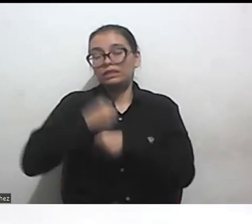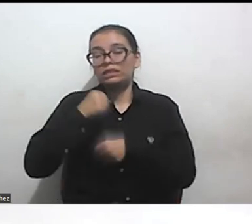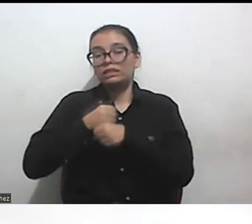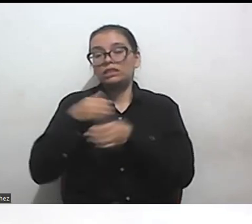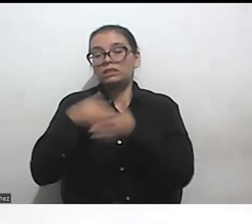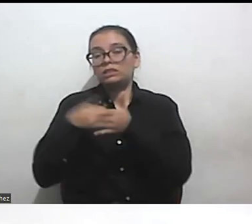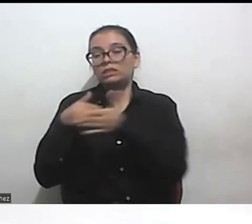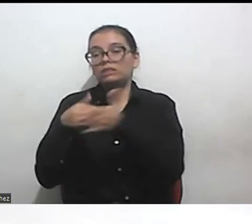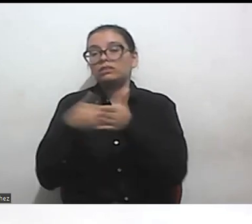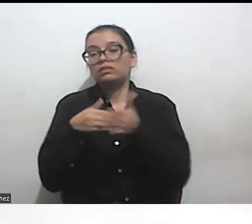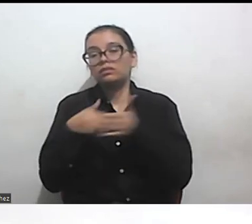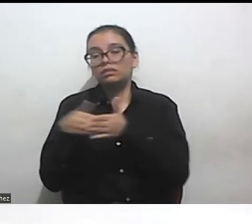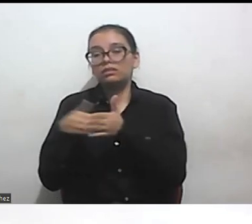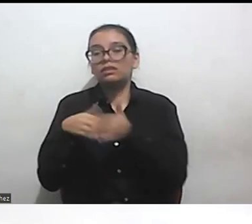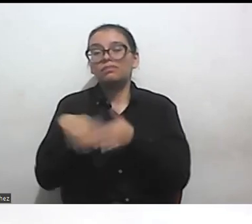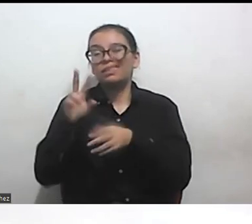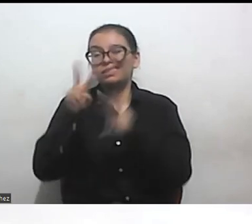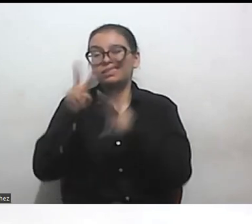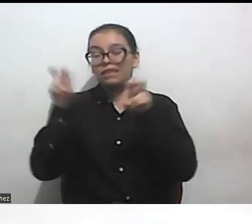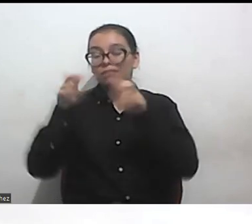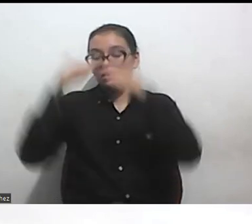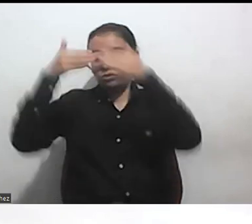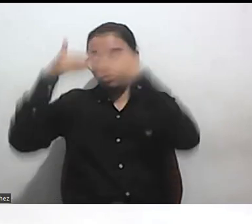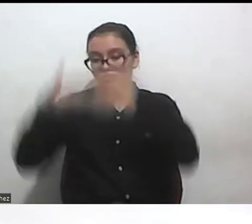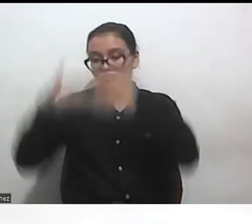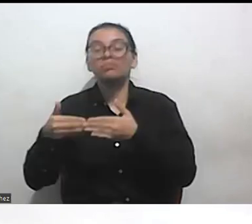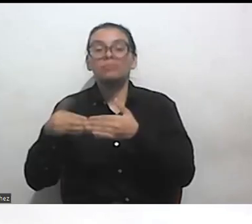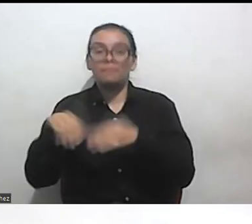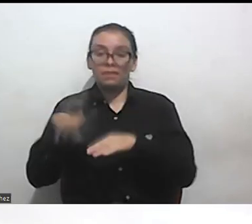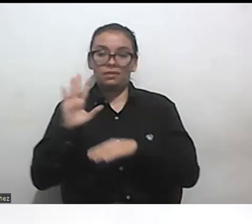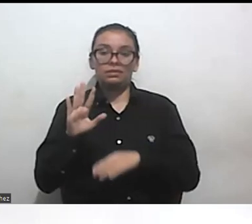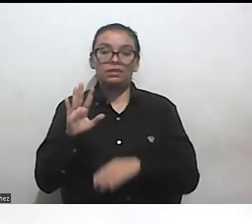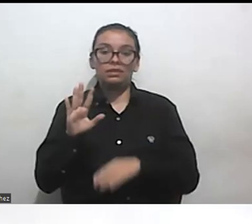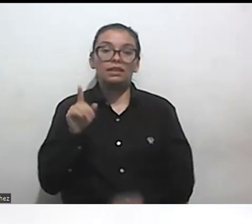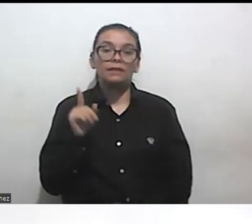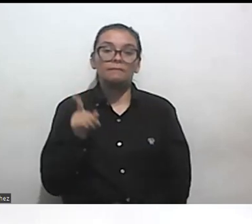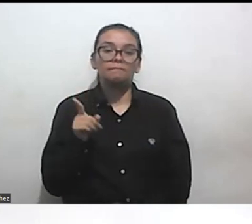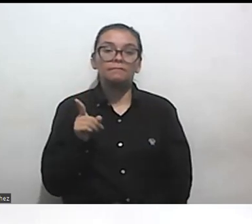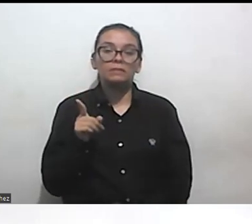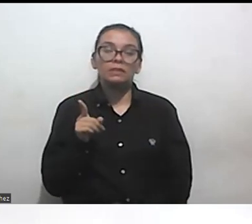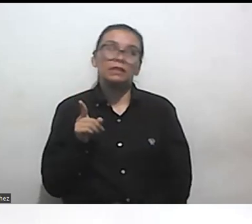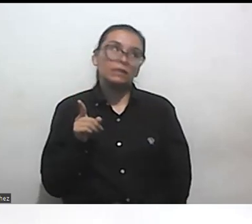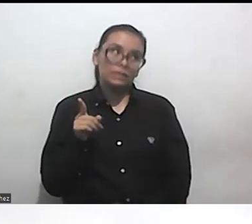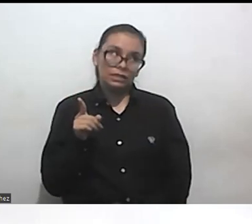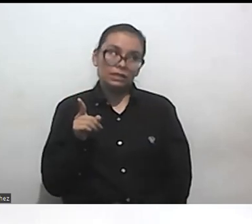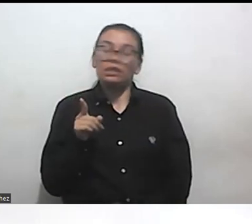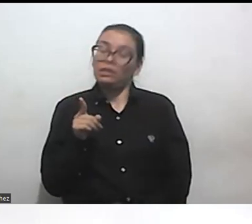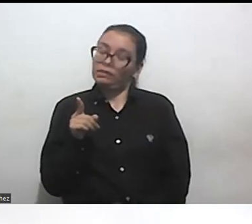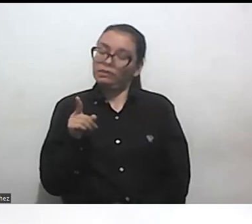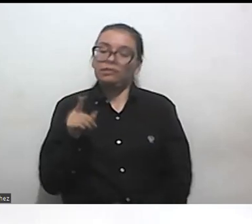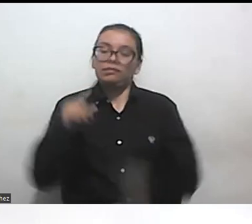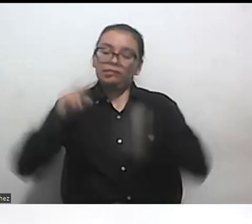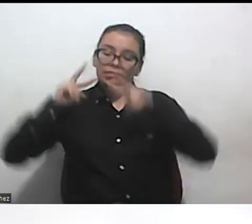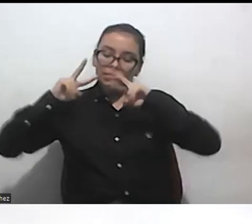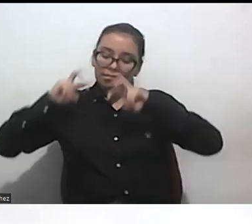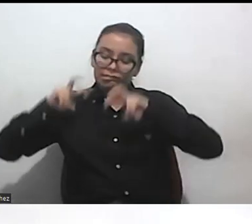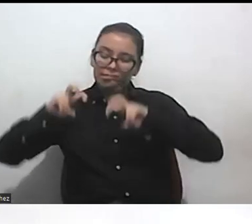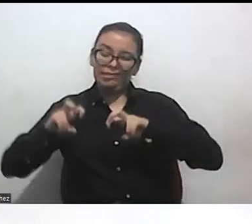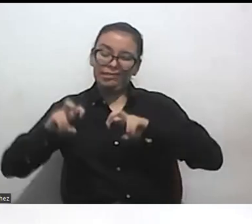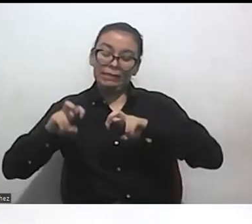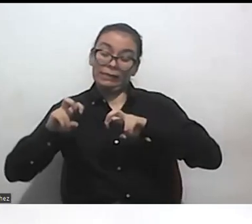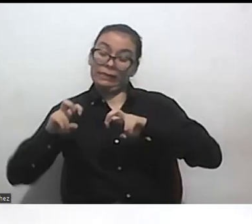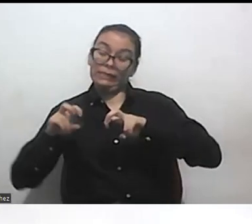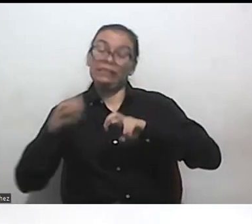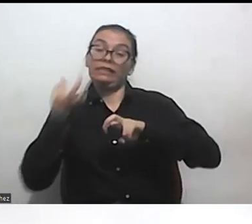tema de aborto de discapacidad que genera levanta muchas ampollas y es un tema muy espinoso